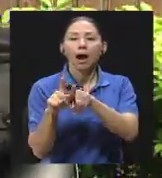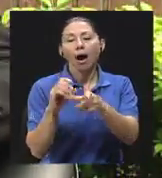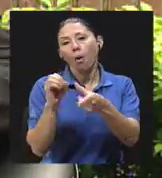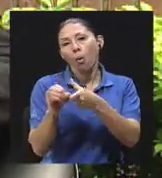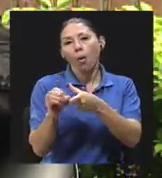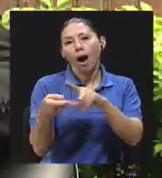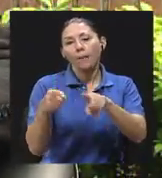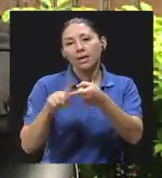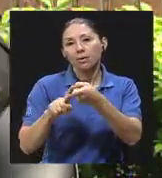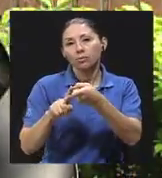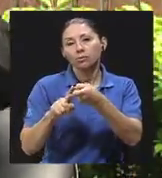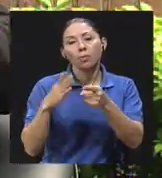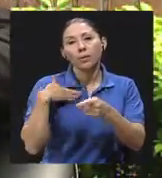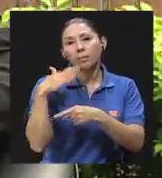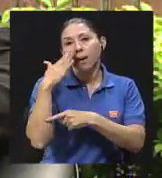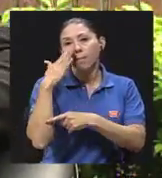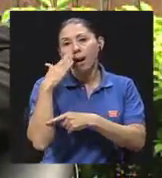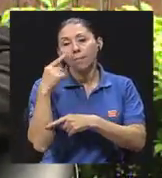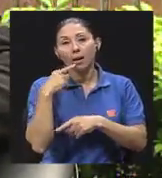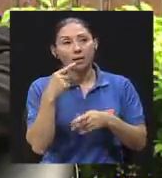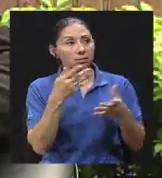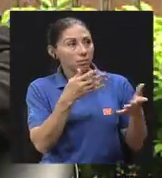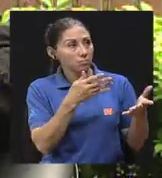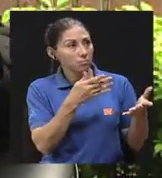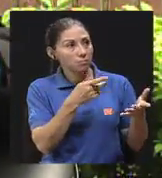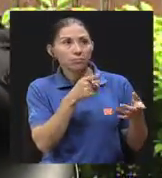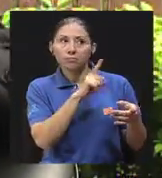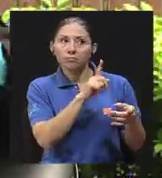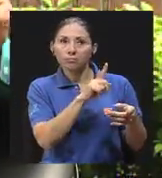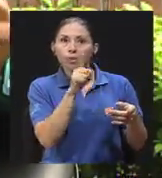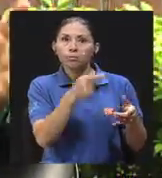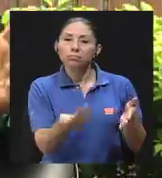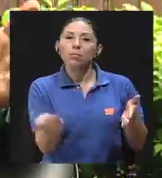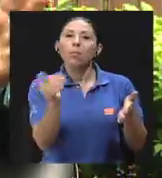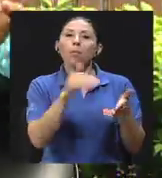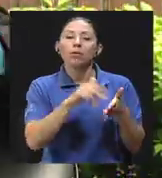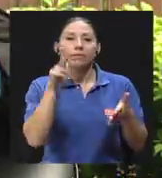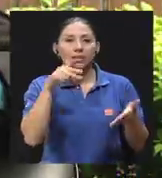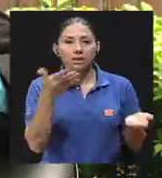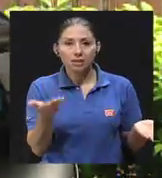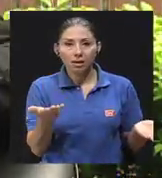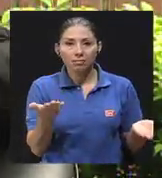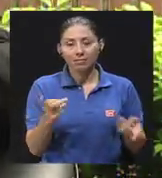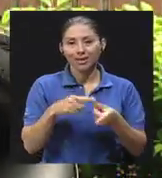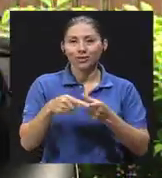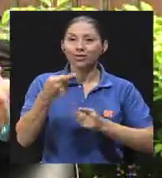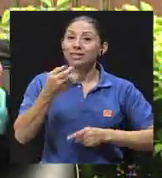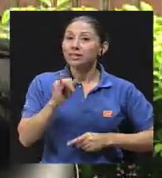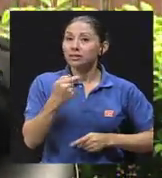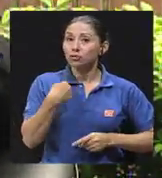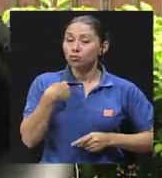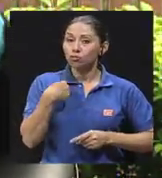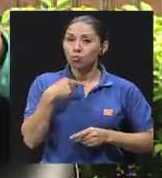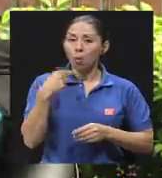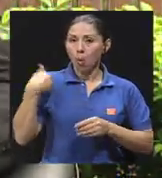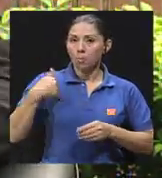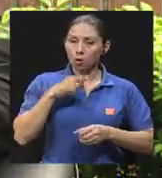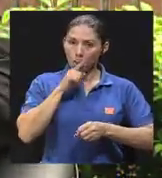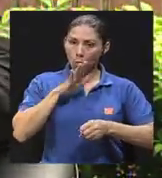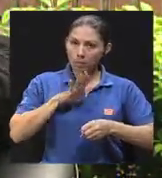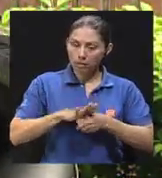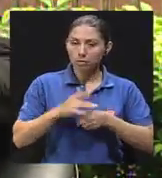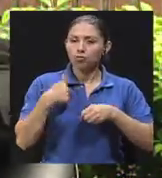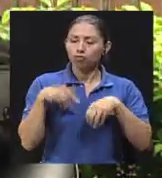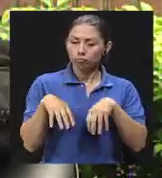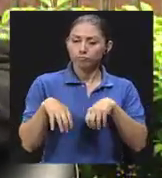me van a decir, vuelvas a ser machista. Entonces, si yo soy un hombre comprometido que llego y me hago cargo del cuido de